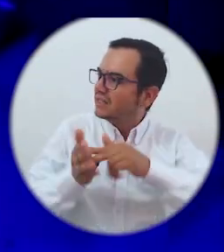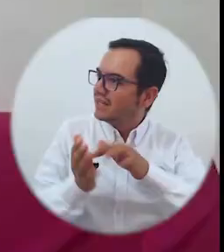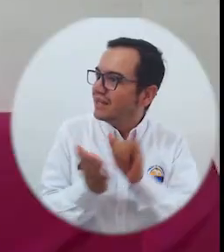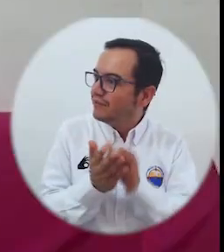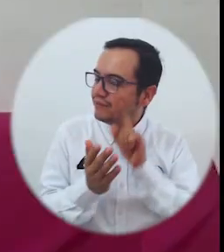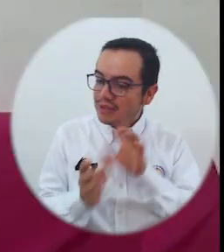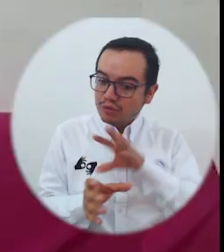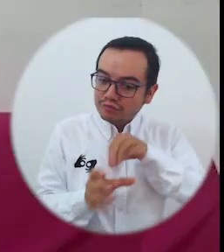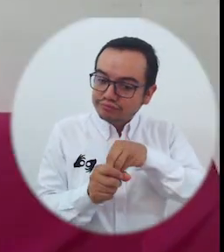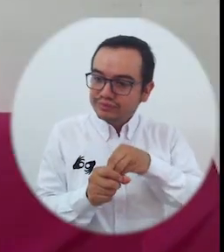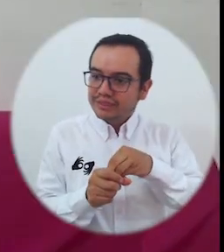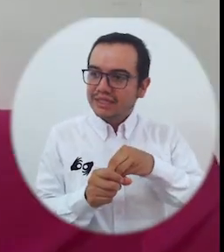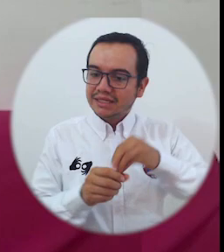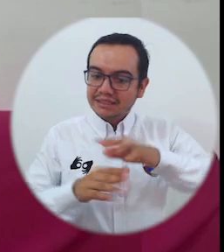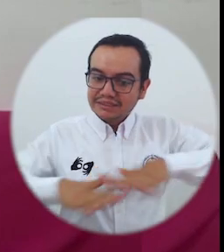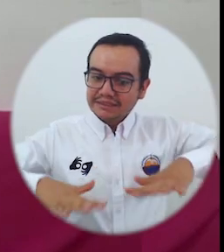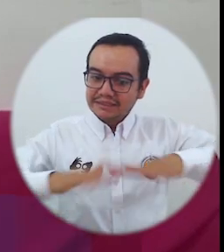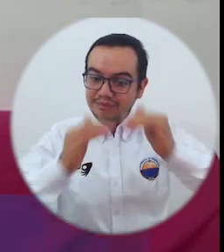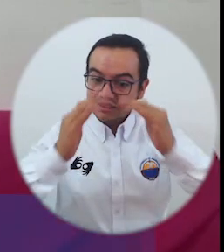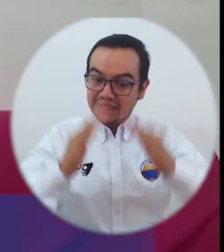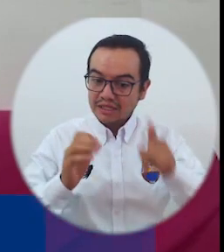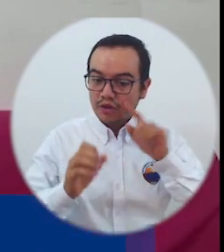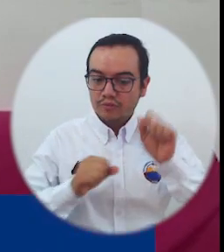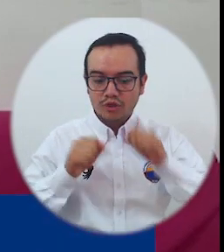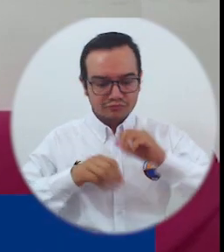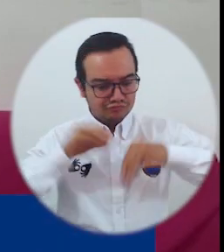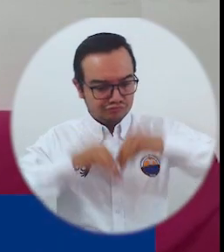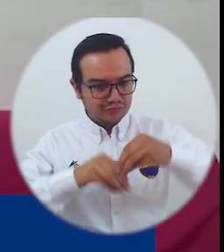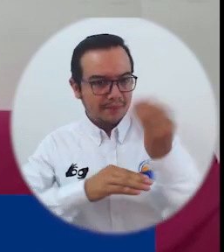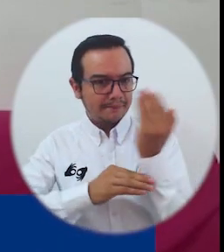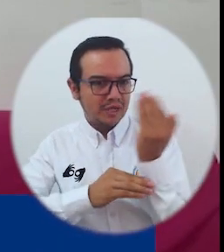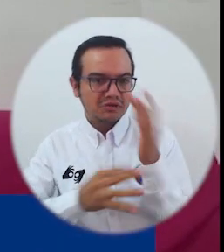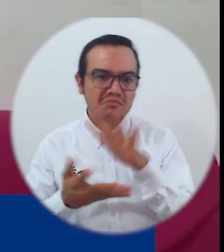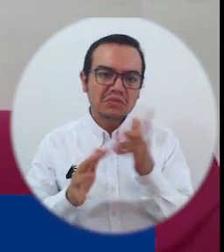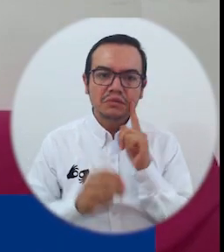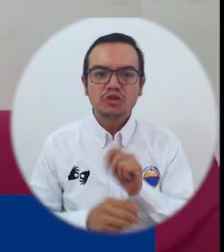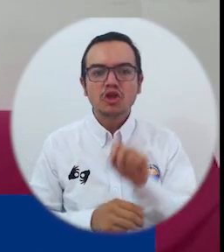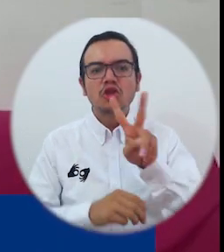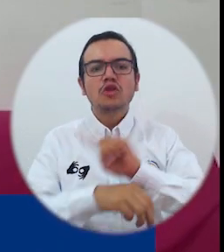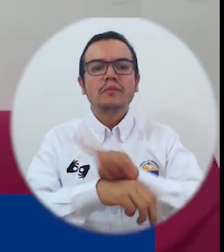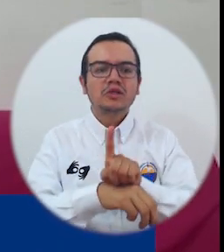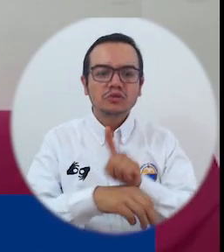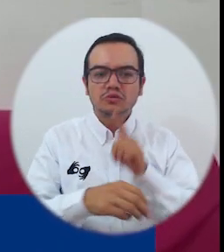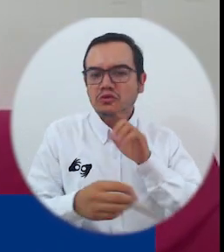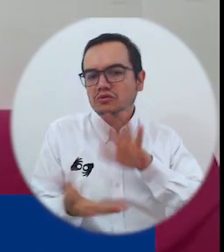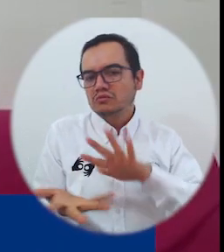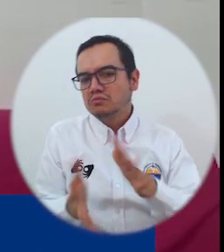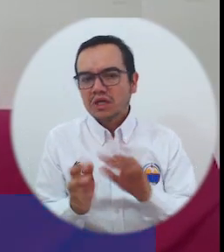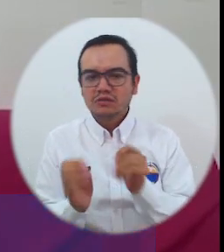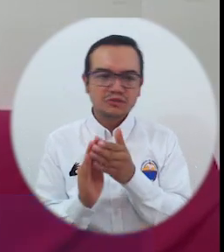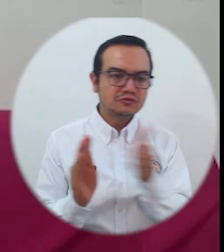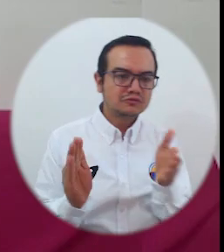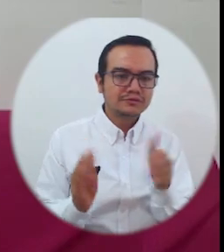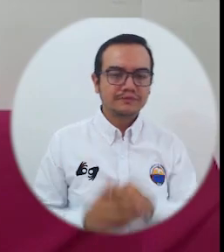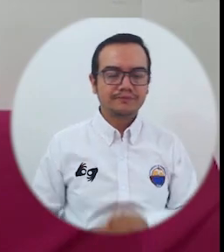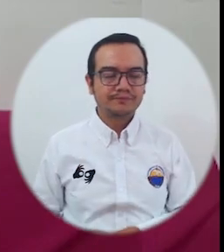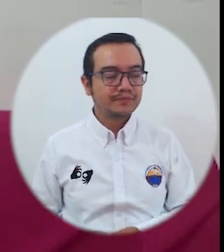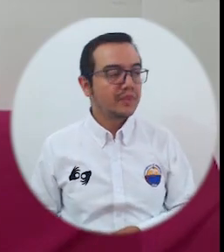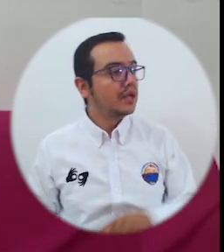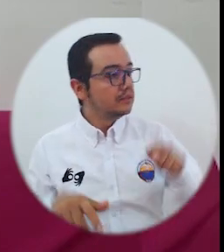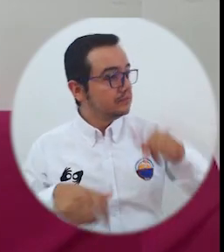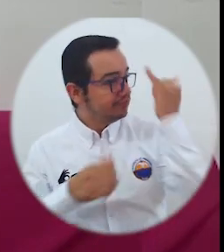Este festival tiene como objetivo crear un espacio donde las personas desde sus casas puedan hacer una película de hasta dos minutos